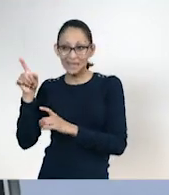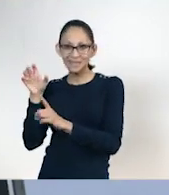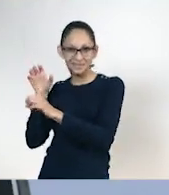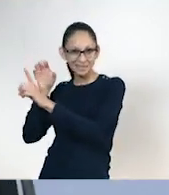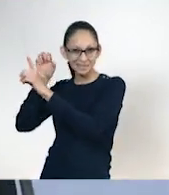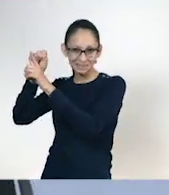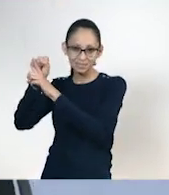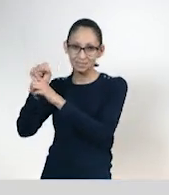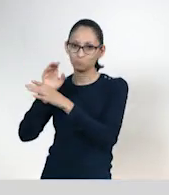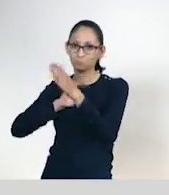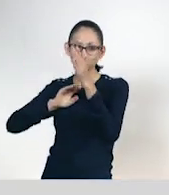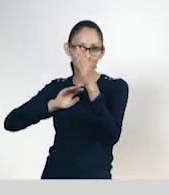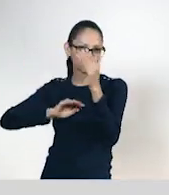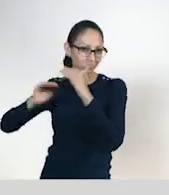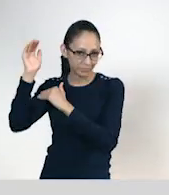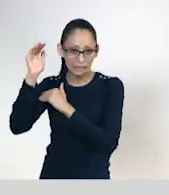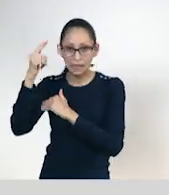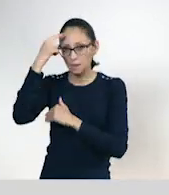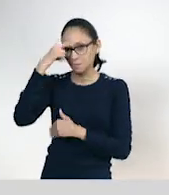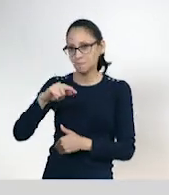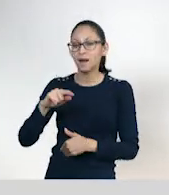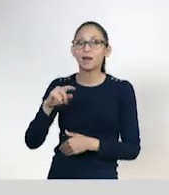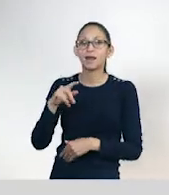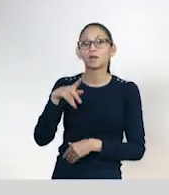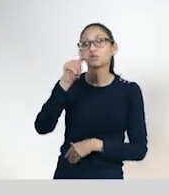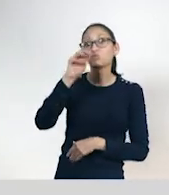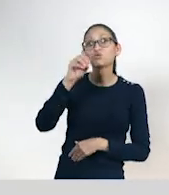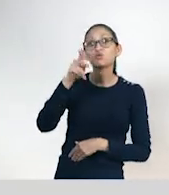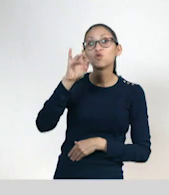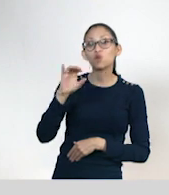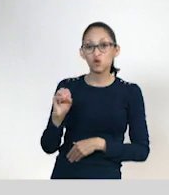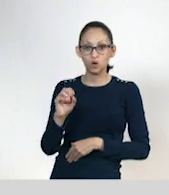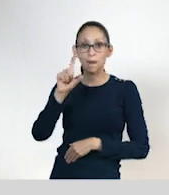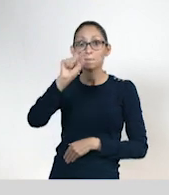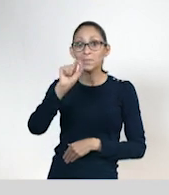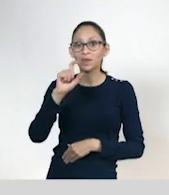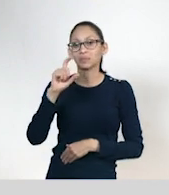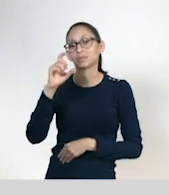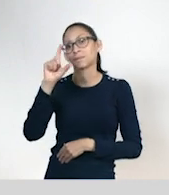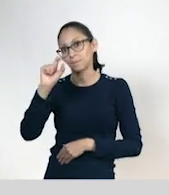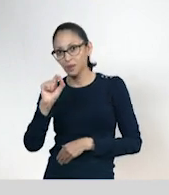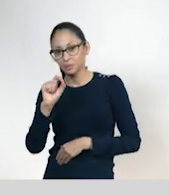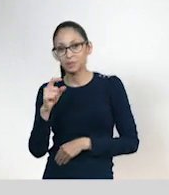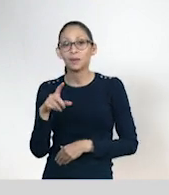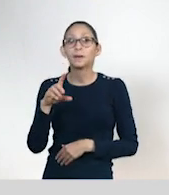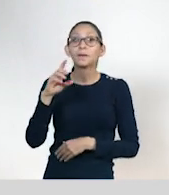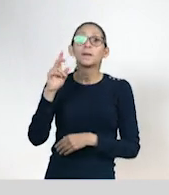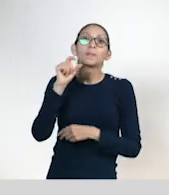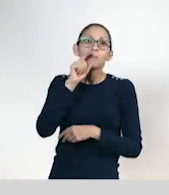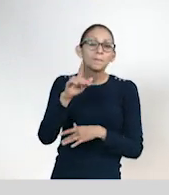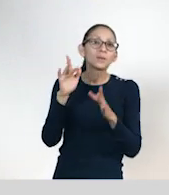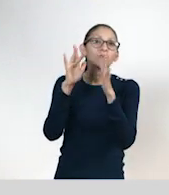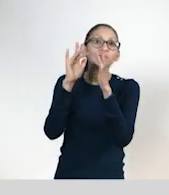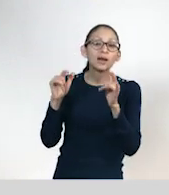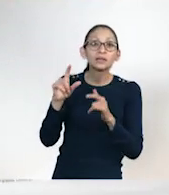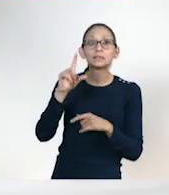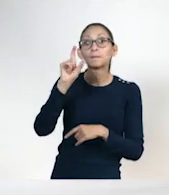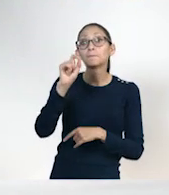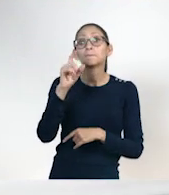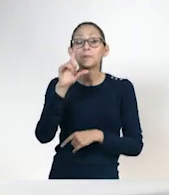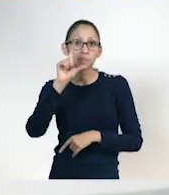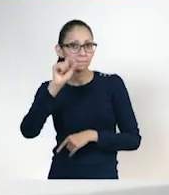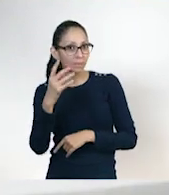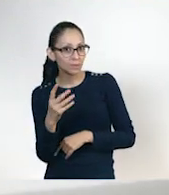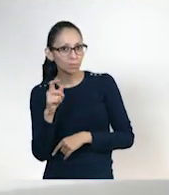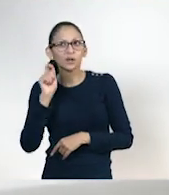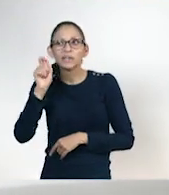en los Juegos Paralímpicos Tokio 2020 y los Juegos Paralímpicos París 2024. Una